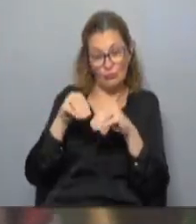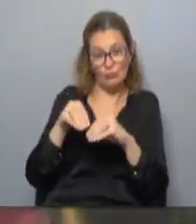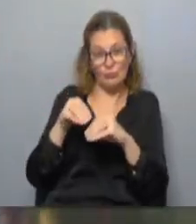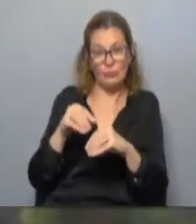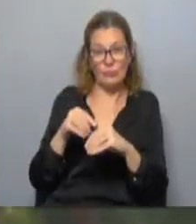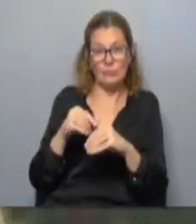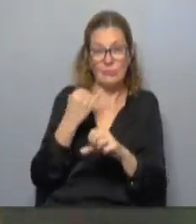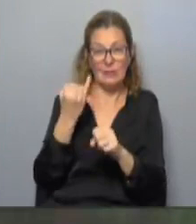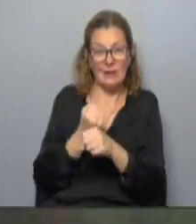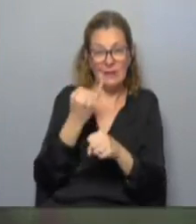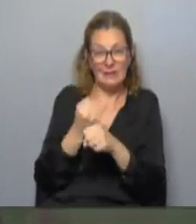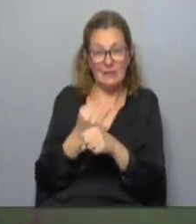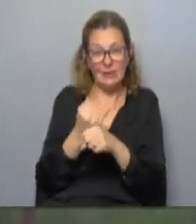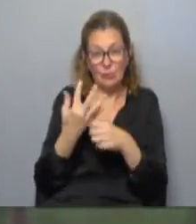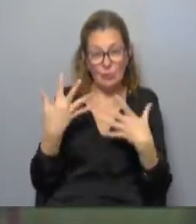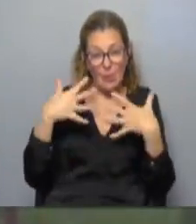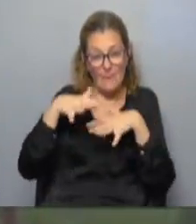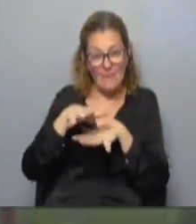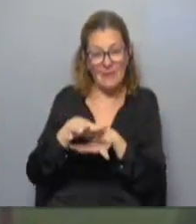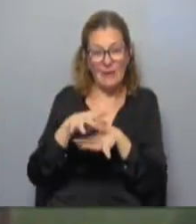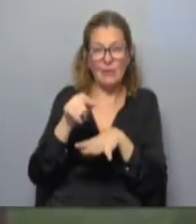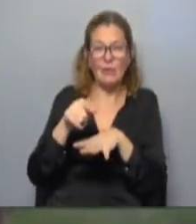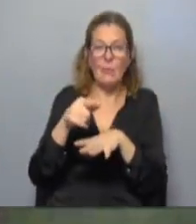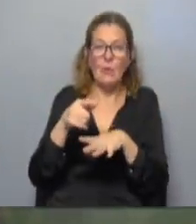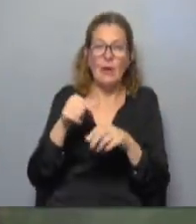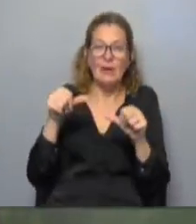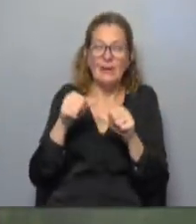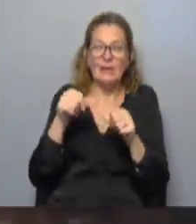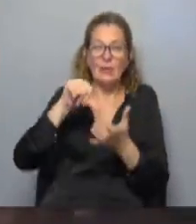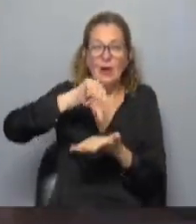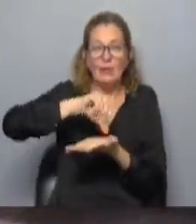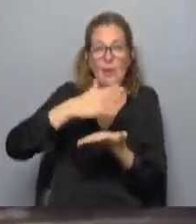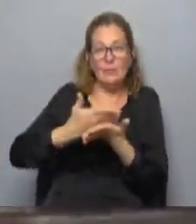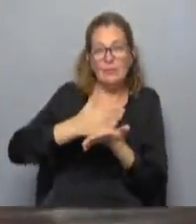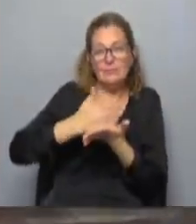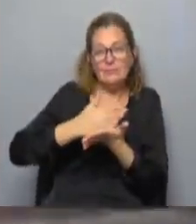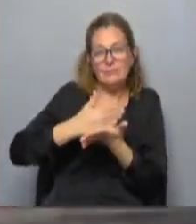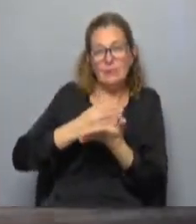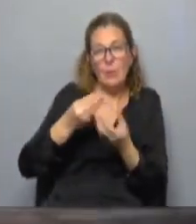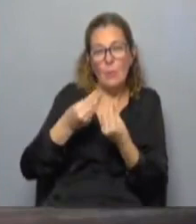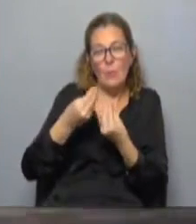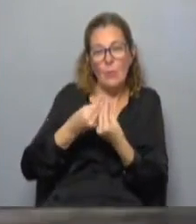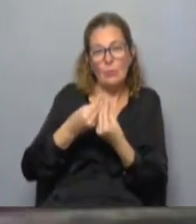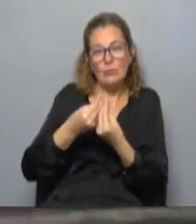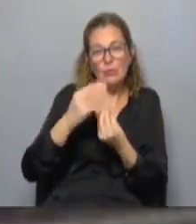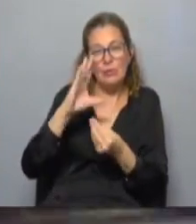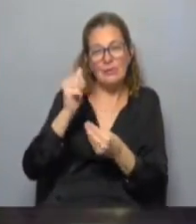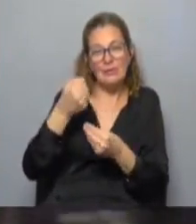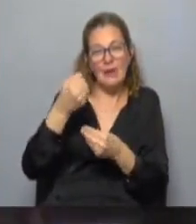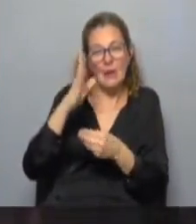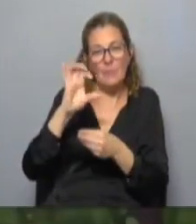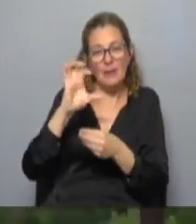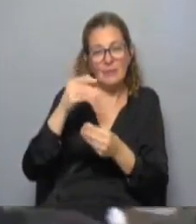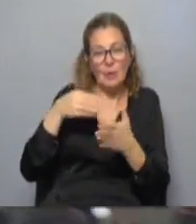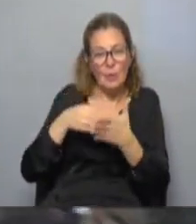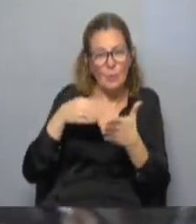el Instituto Nacional de Migración Mexicano realizó operativos en la ciudad fronteriza de Tapachula en el estado de Chiapas para impedir el